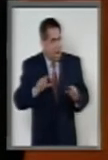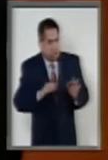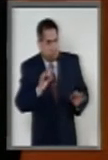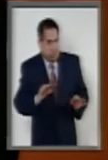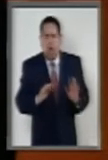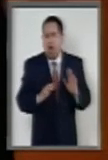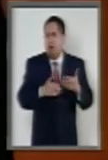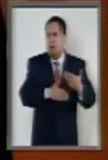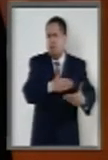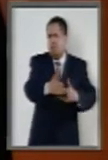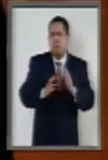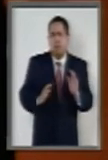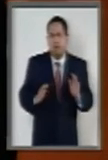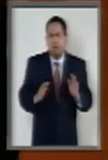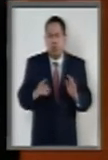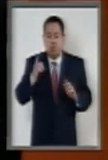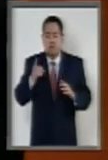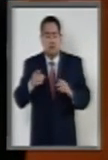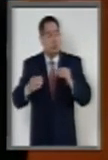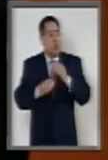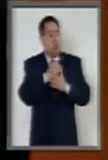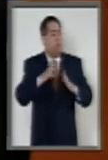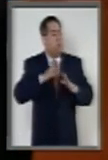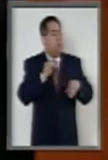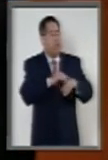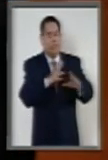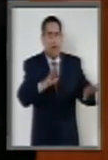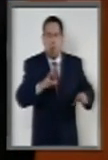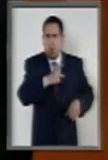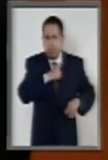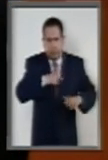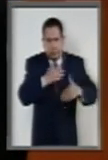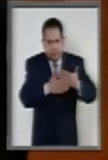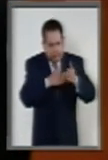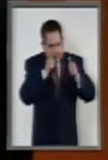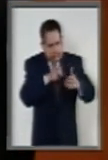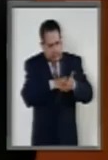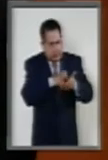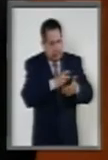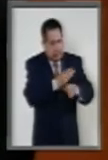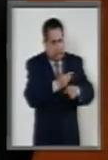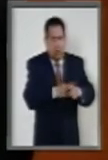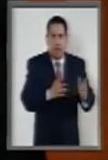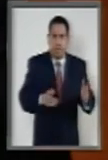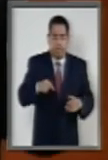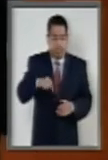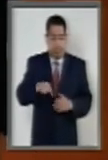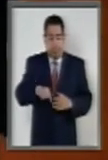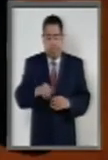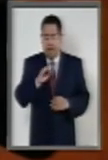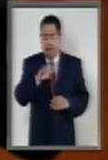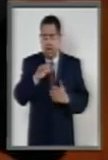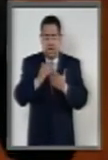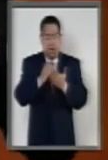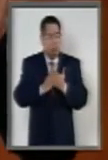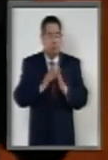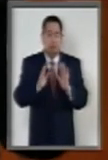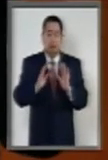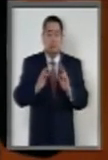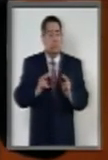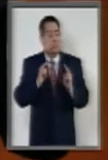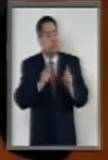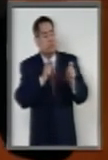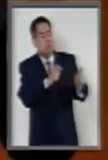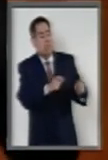más allá del decreto de creación. Los temas de esta fiscalía nos dicen son asuntos electorales y aquí no